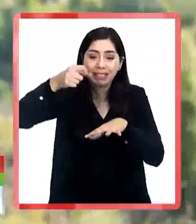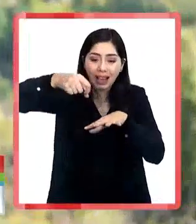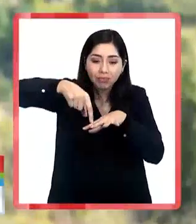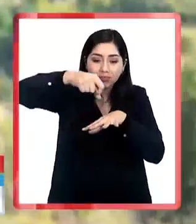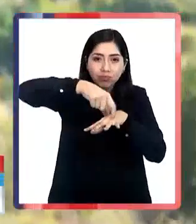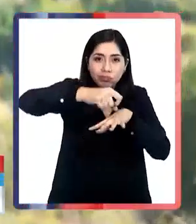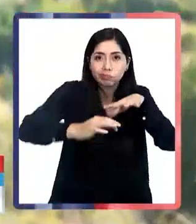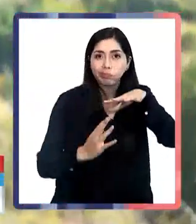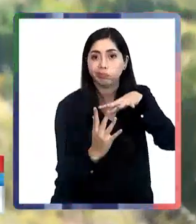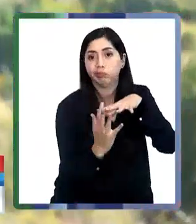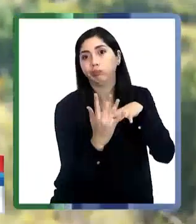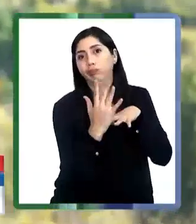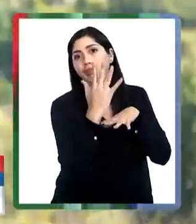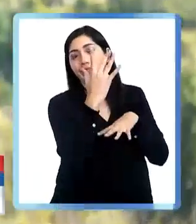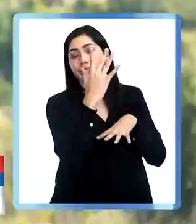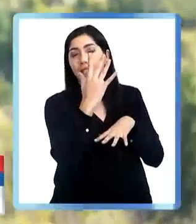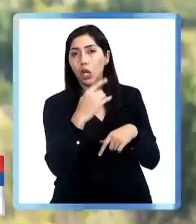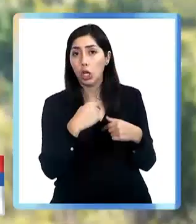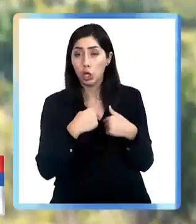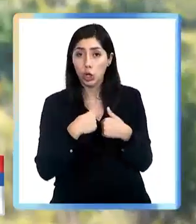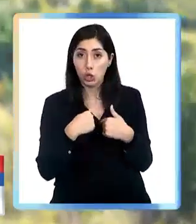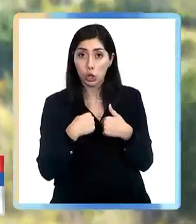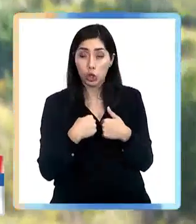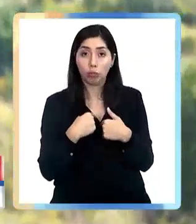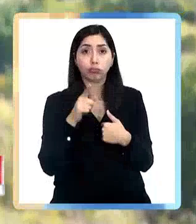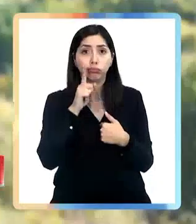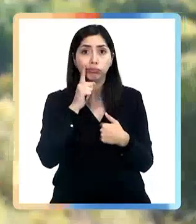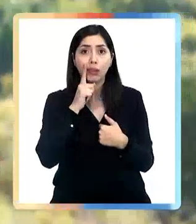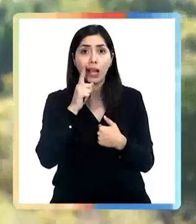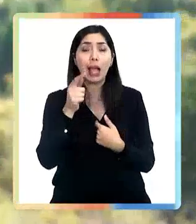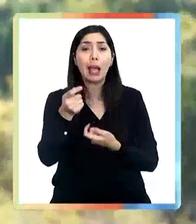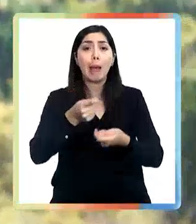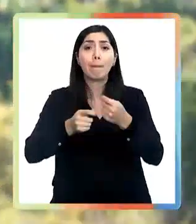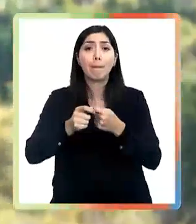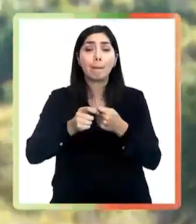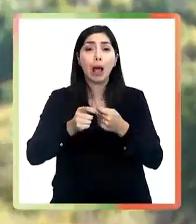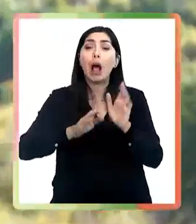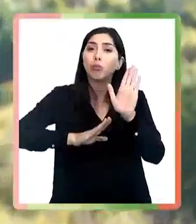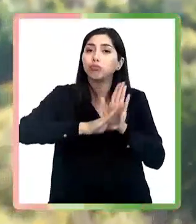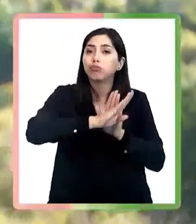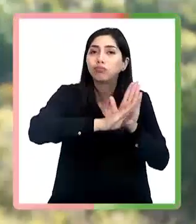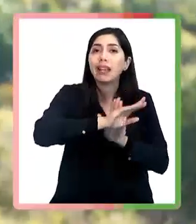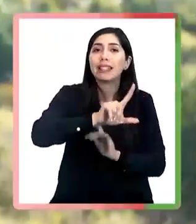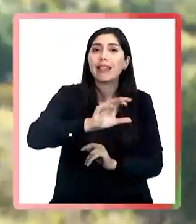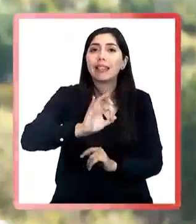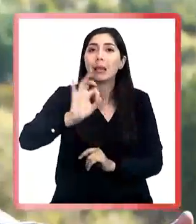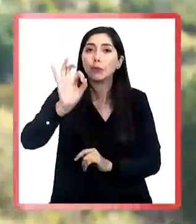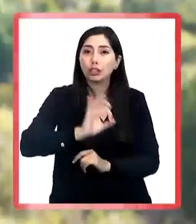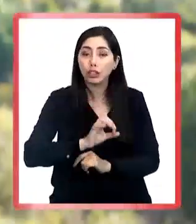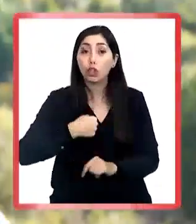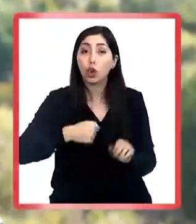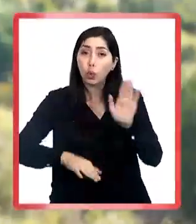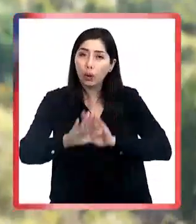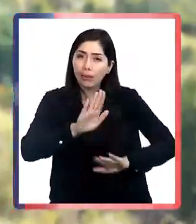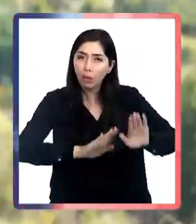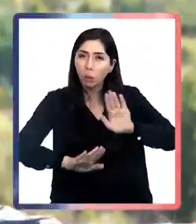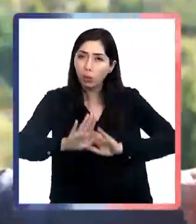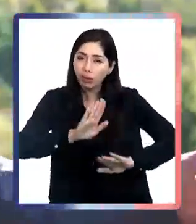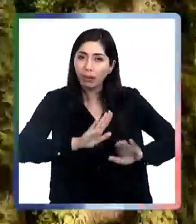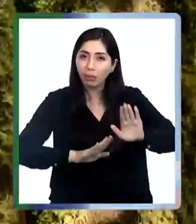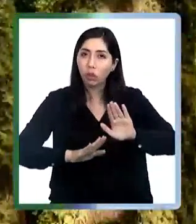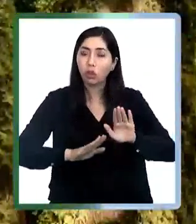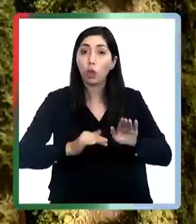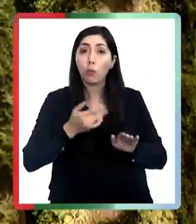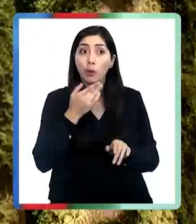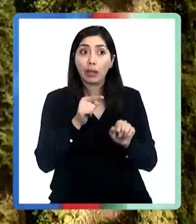y del cual hubo un prendimiento de 70, un 70%. Así que lo estoy cuidando mucho porque